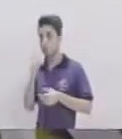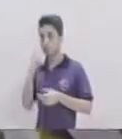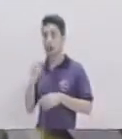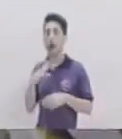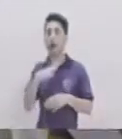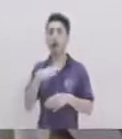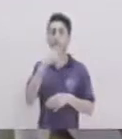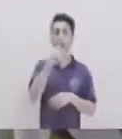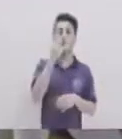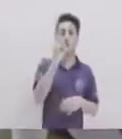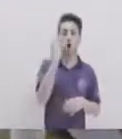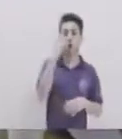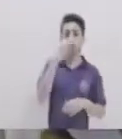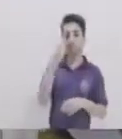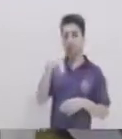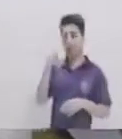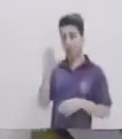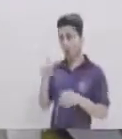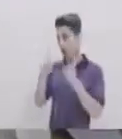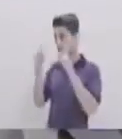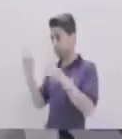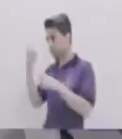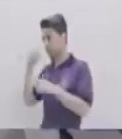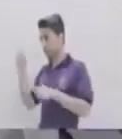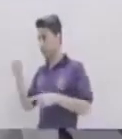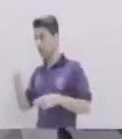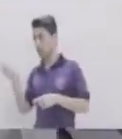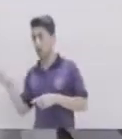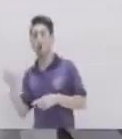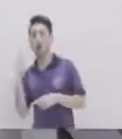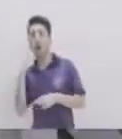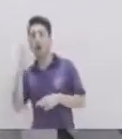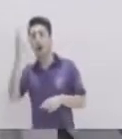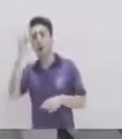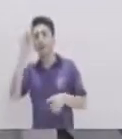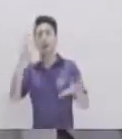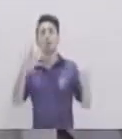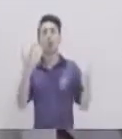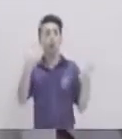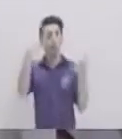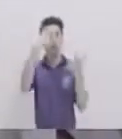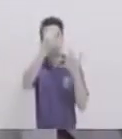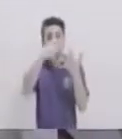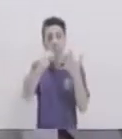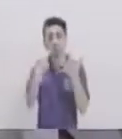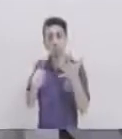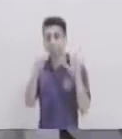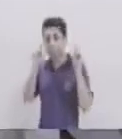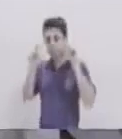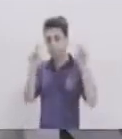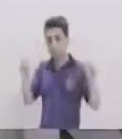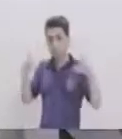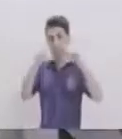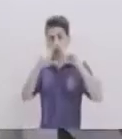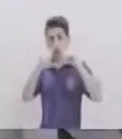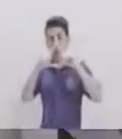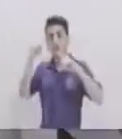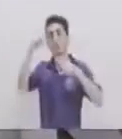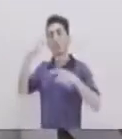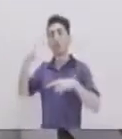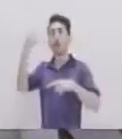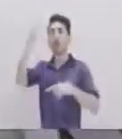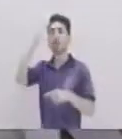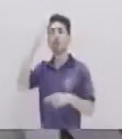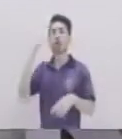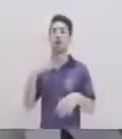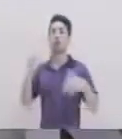senos Y la ley de cosenos Entonces es muy importante Aprender a identificar Qué características Debo de tomar en cuenta Del triángulo